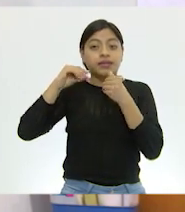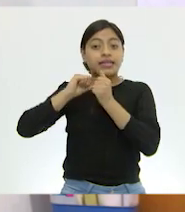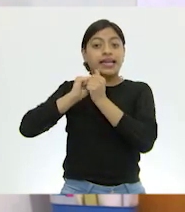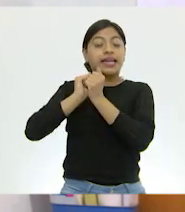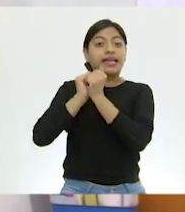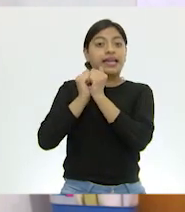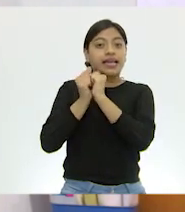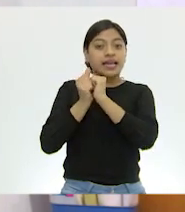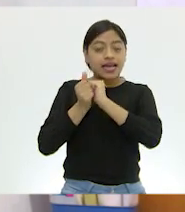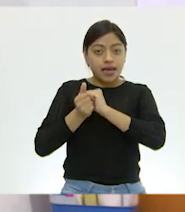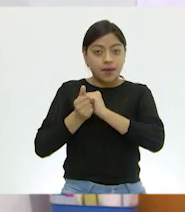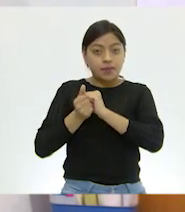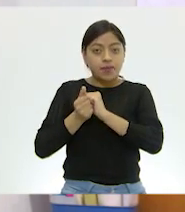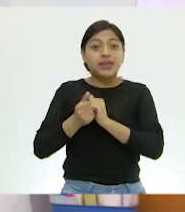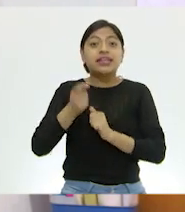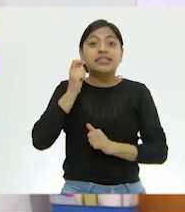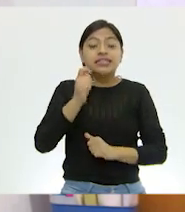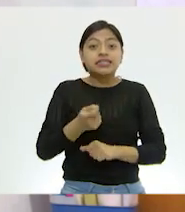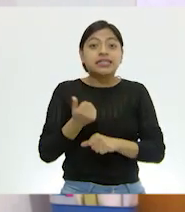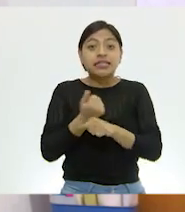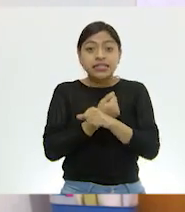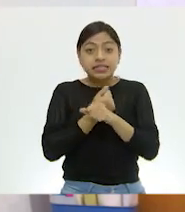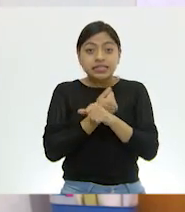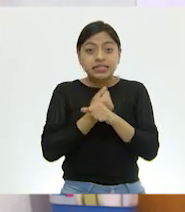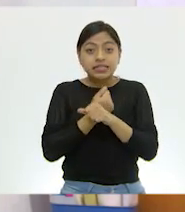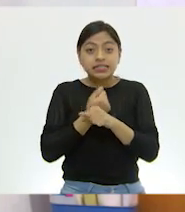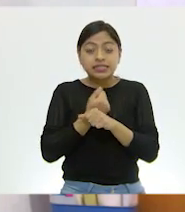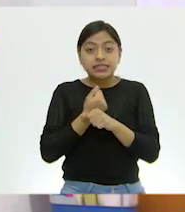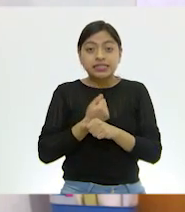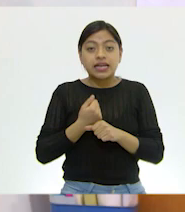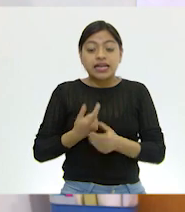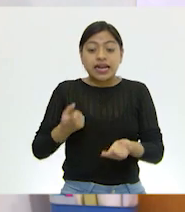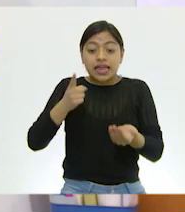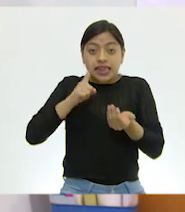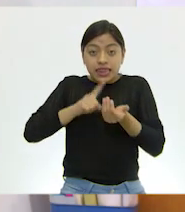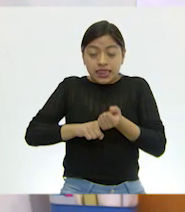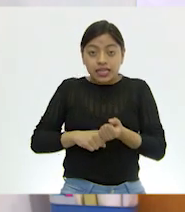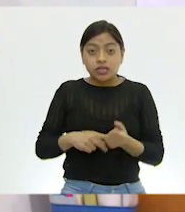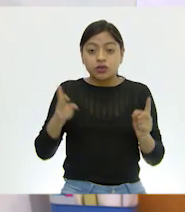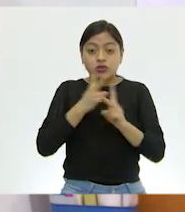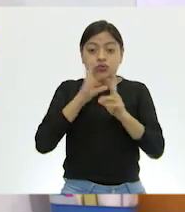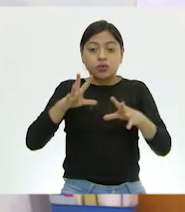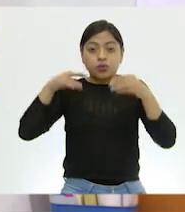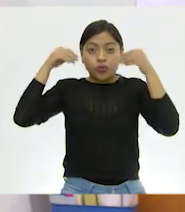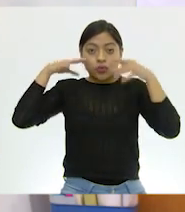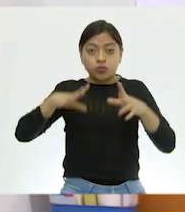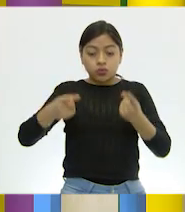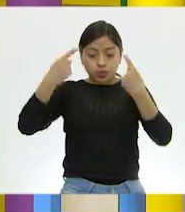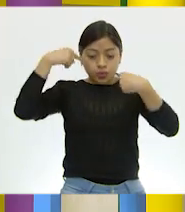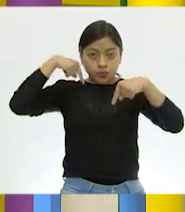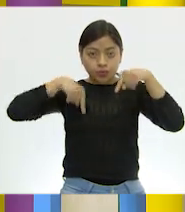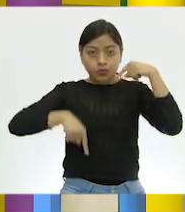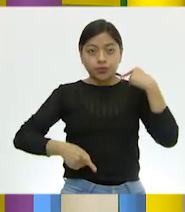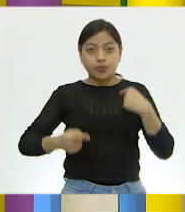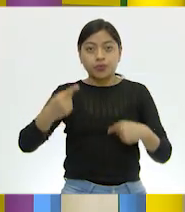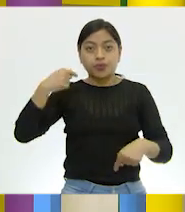de esa manera la sangre es la que va a llevar el oxígeno al resto del cuerpo del pez. Ah, entonces, a ver si me acuerdo, entraba